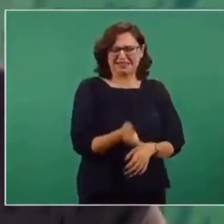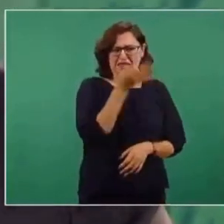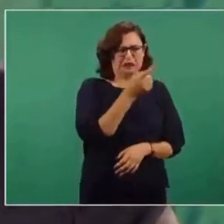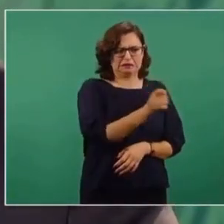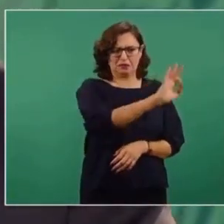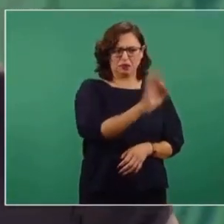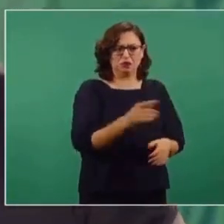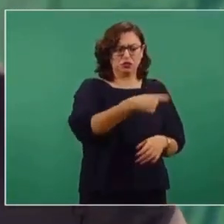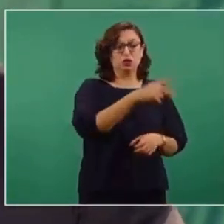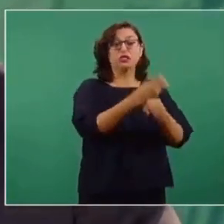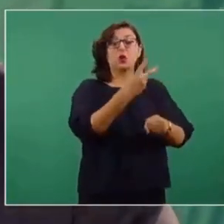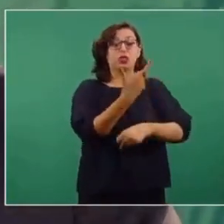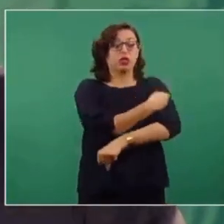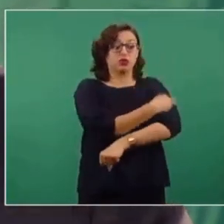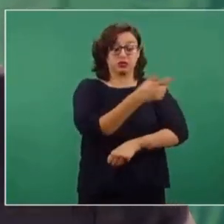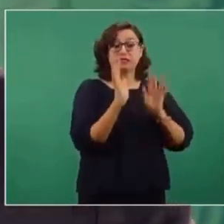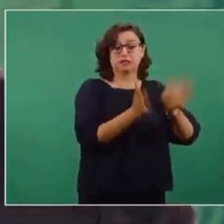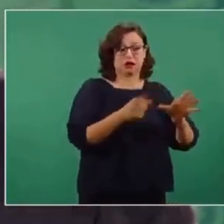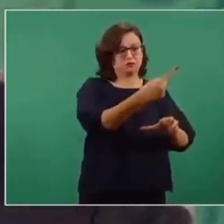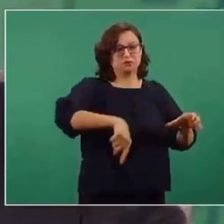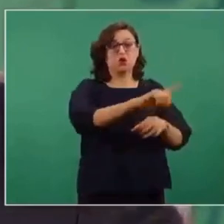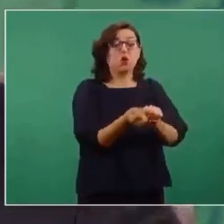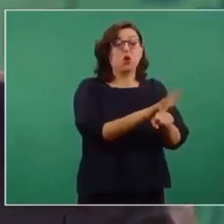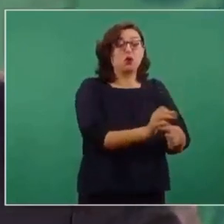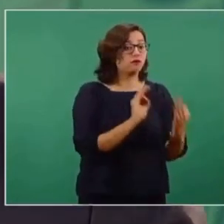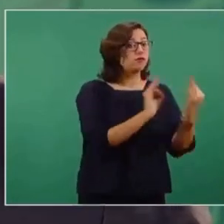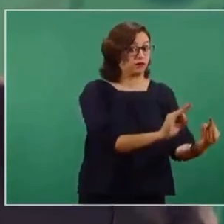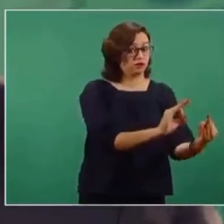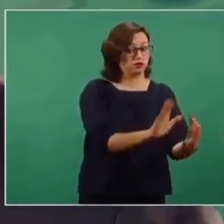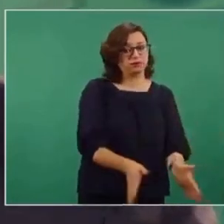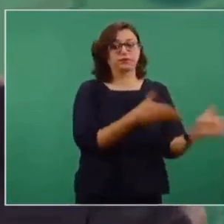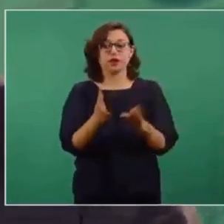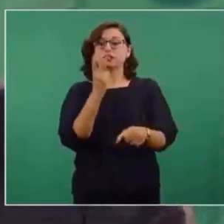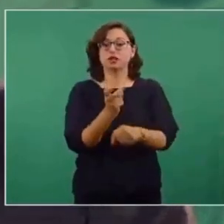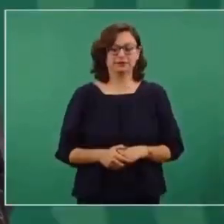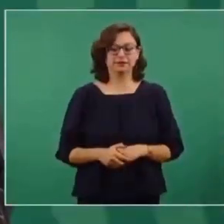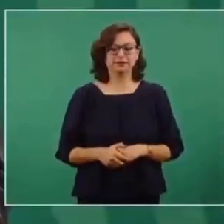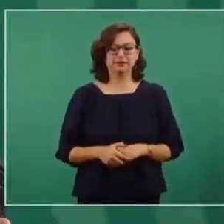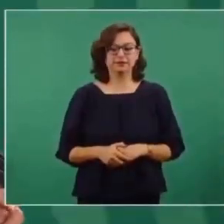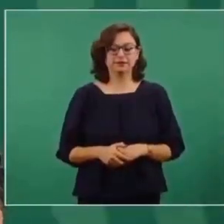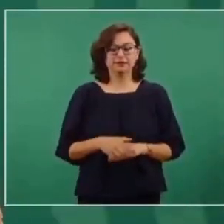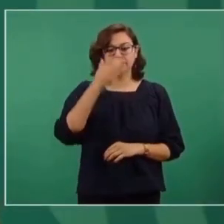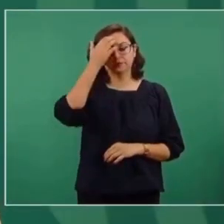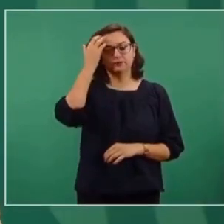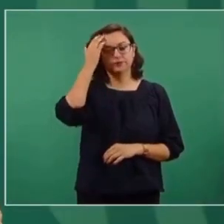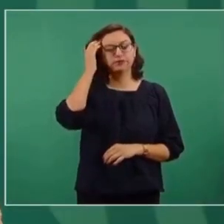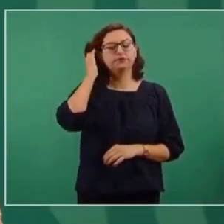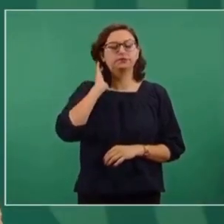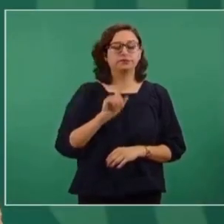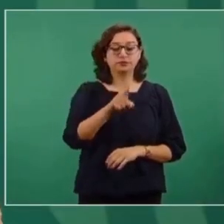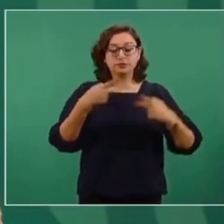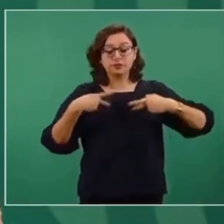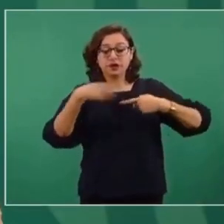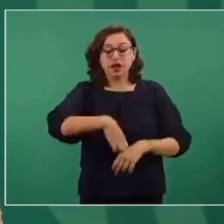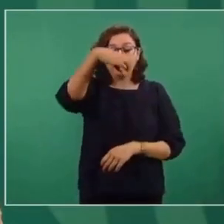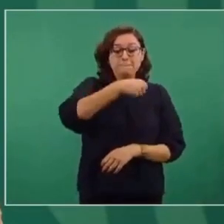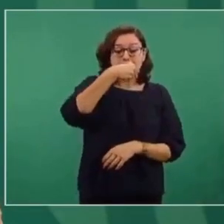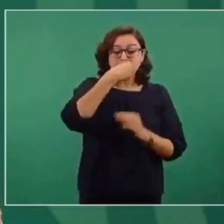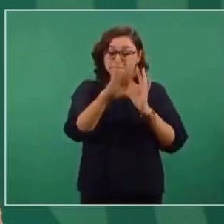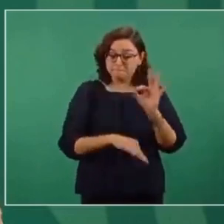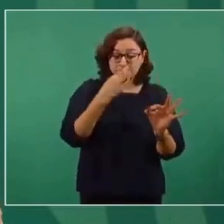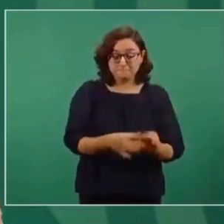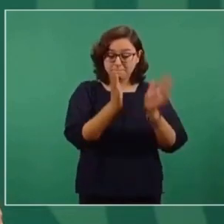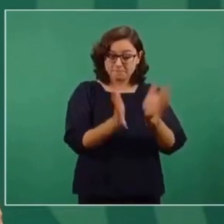de vacunarnos, en segunda dosis, a todos. Lo segundo son los adultos mayores. Terminando con adultos mayores, vamos